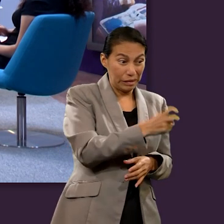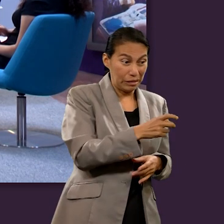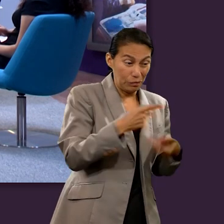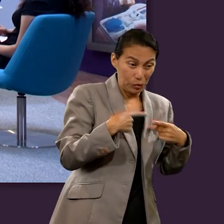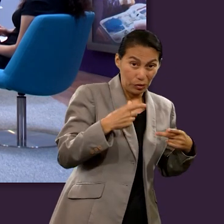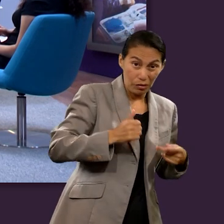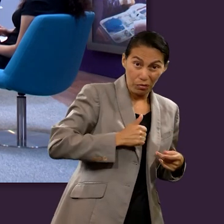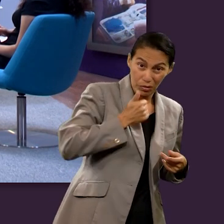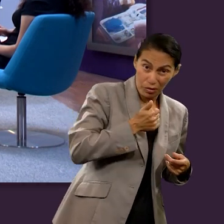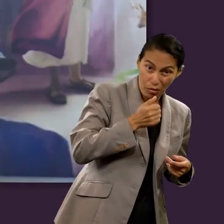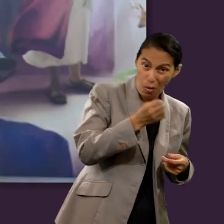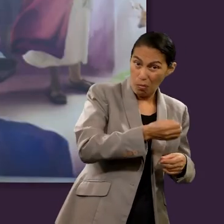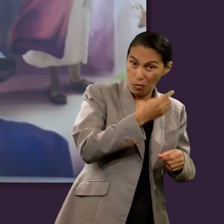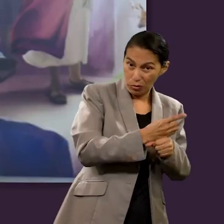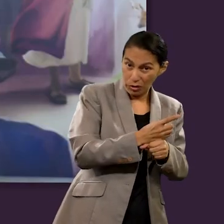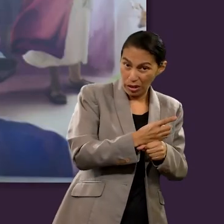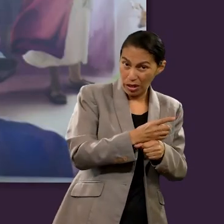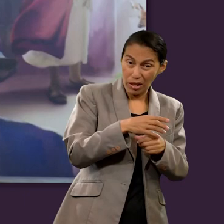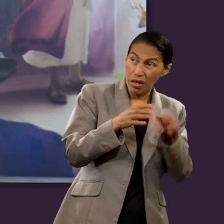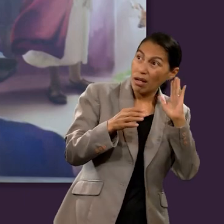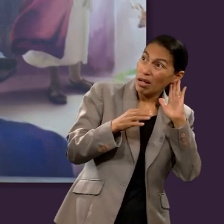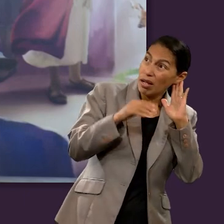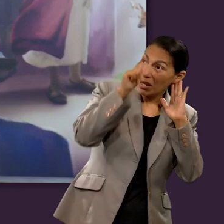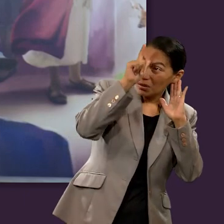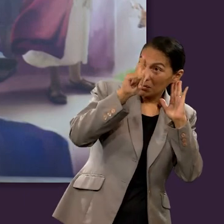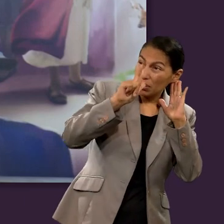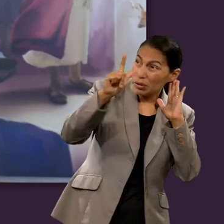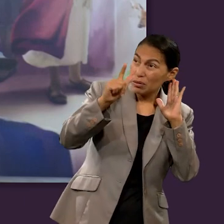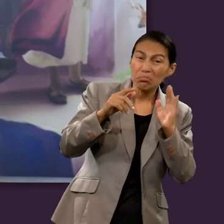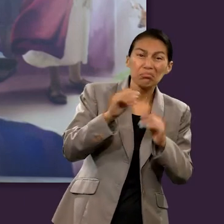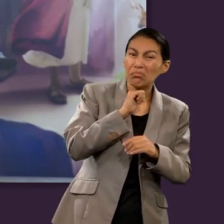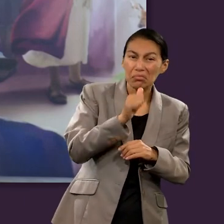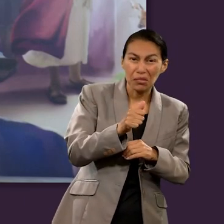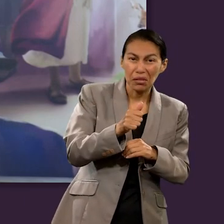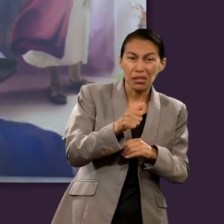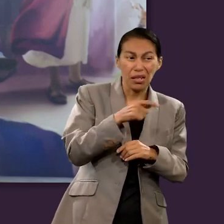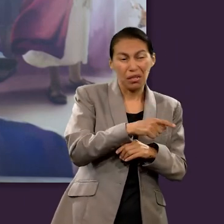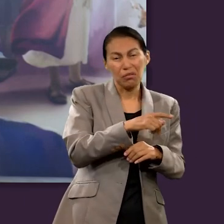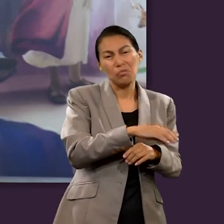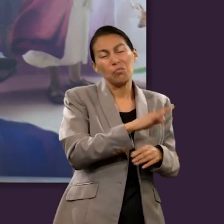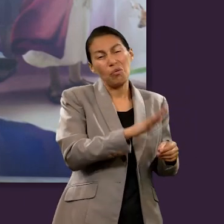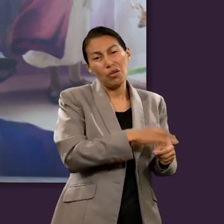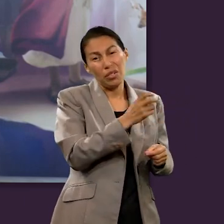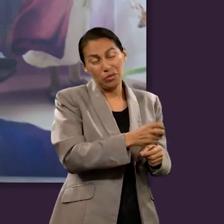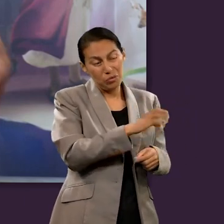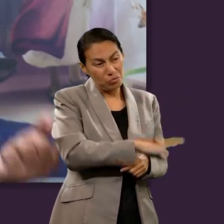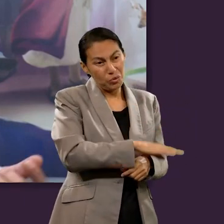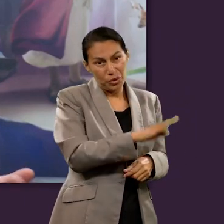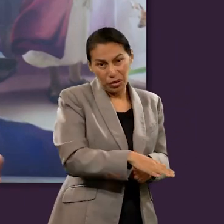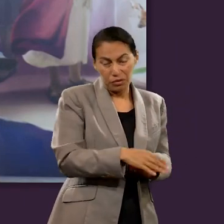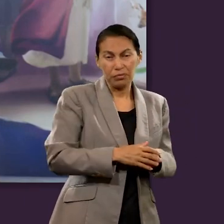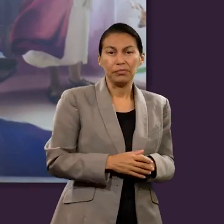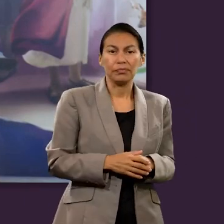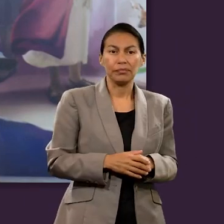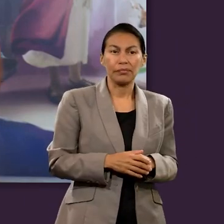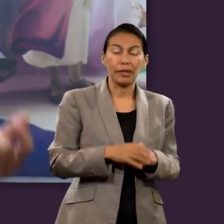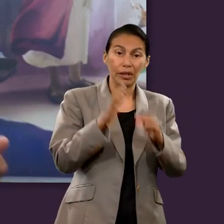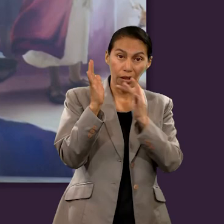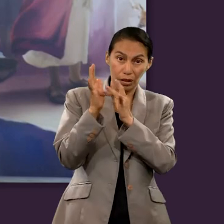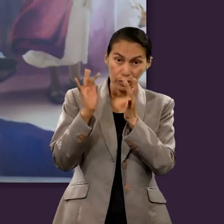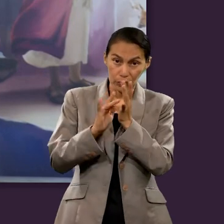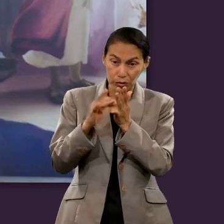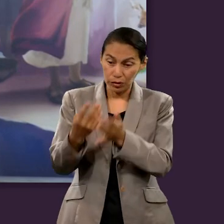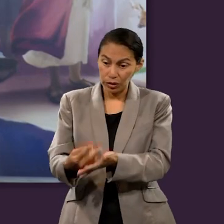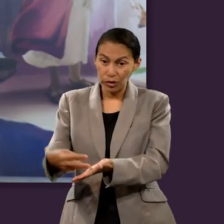no aprovecharon la oportunidad de ser salvos. Entonces, la muerte de Cristo, la